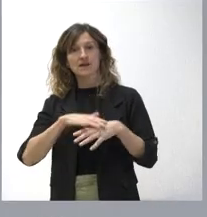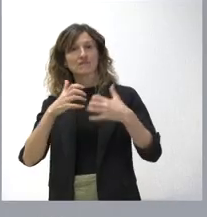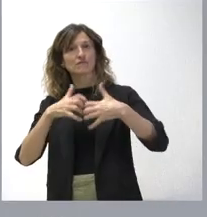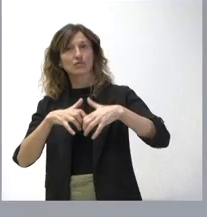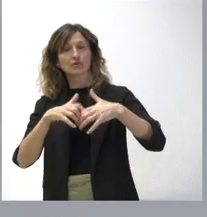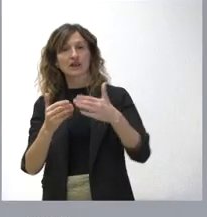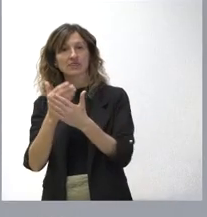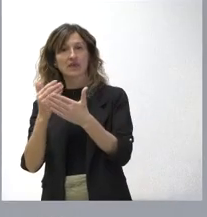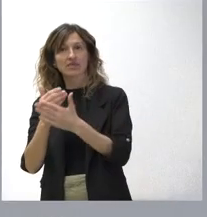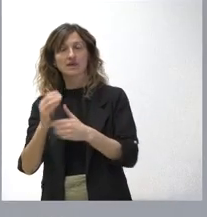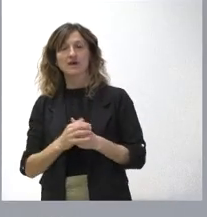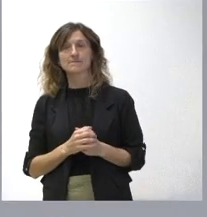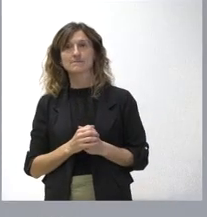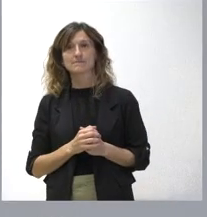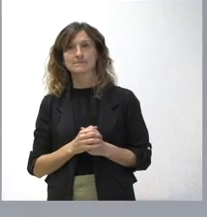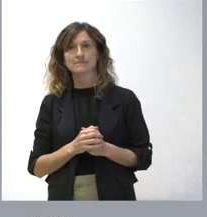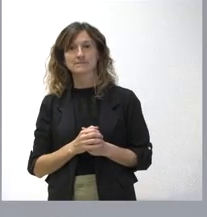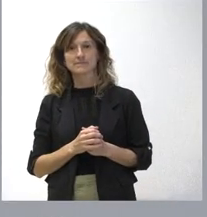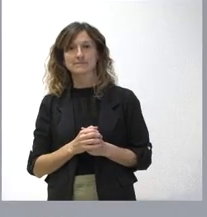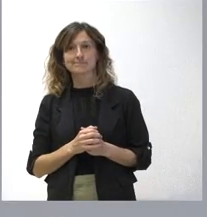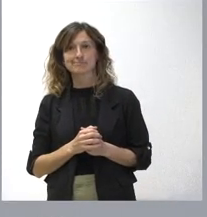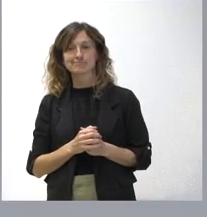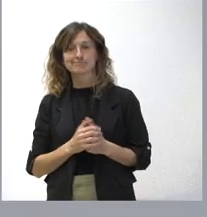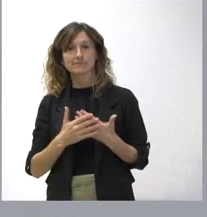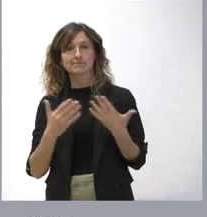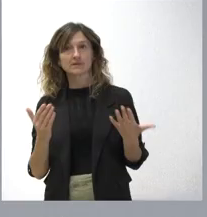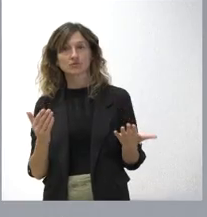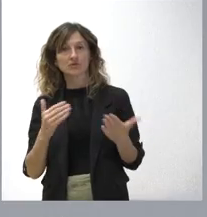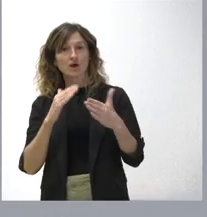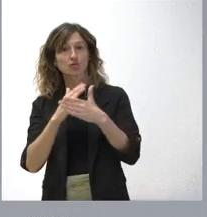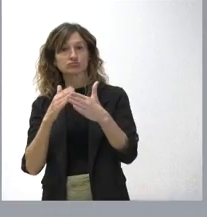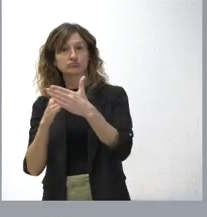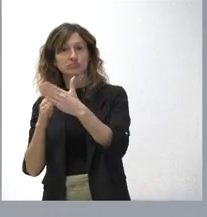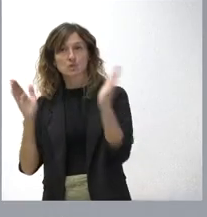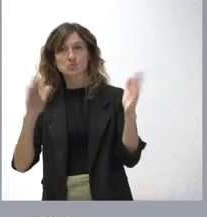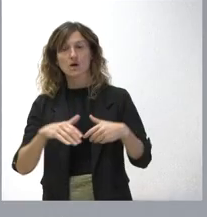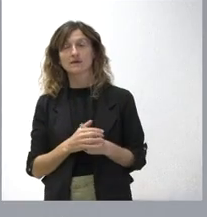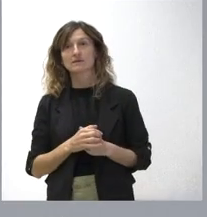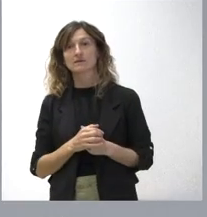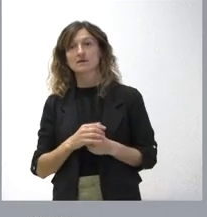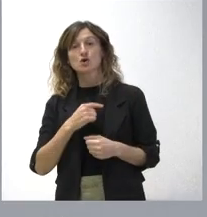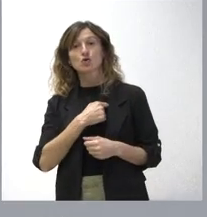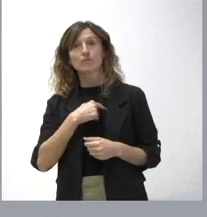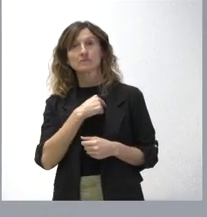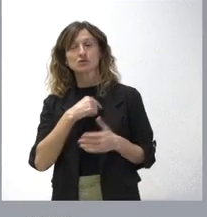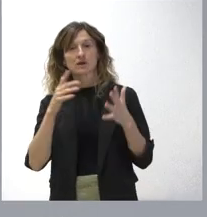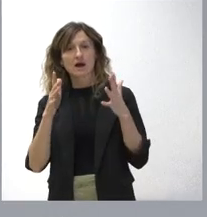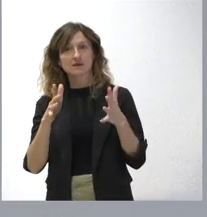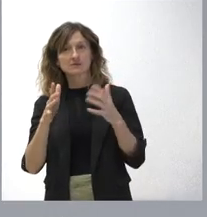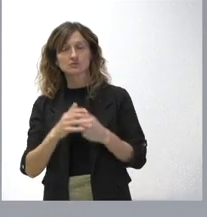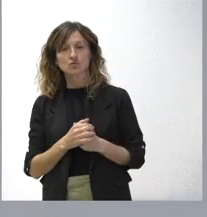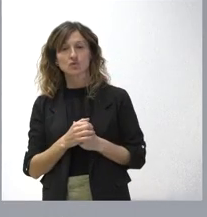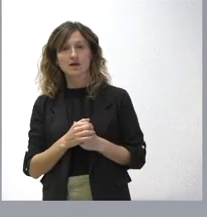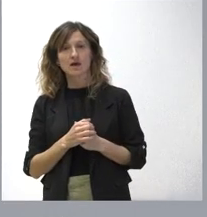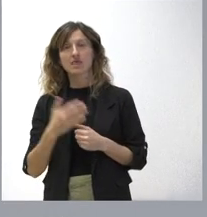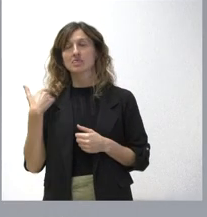en el día a día, no hay ningún obstáculo. Respecto a la comisión asesora, el hecho que se produjo